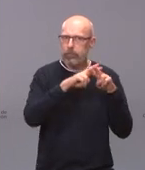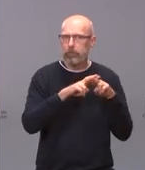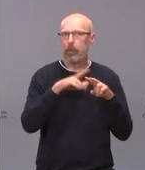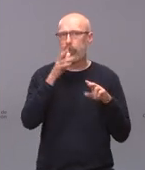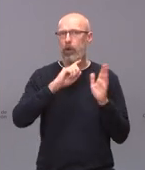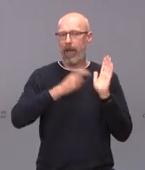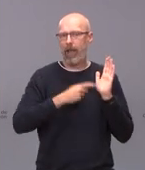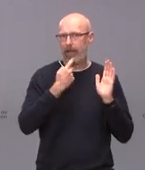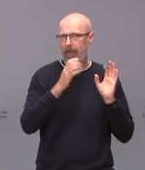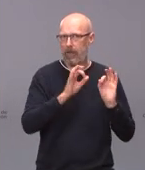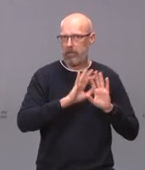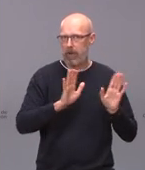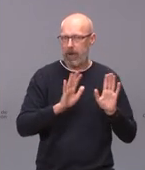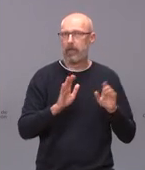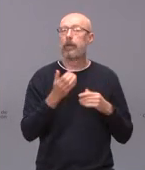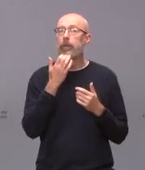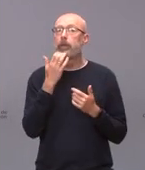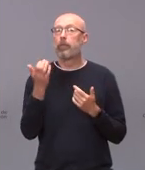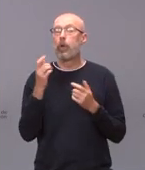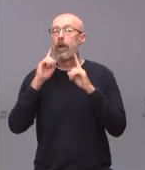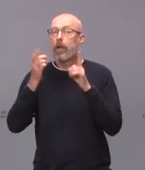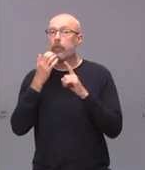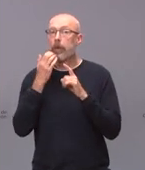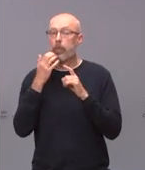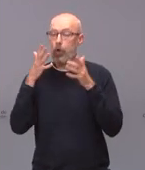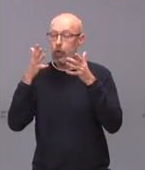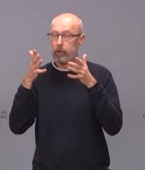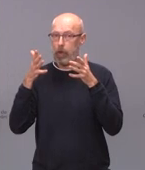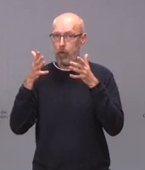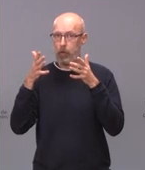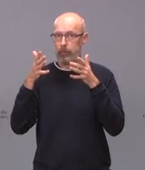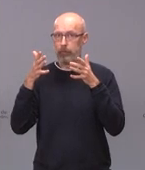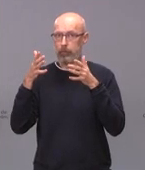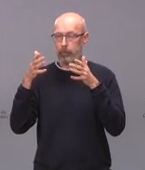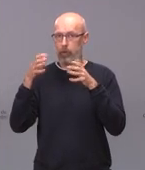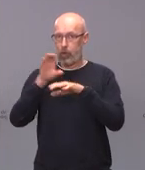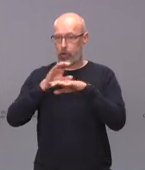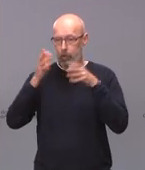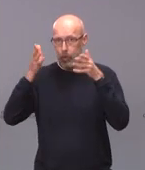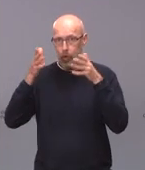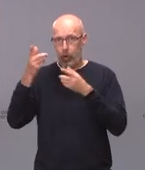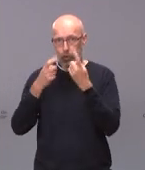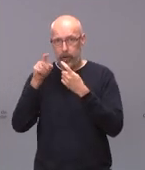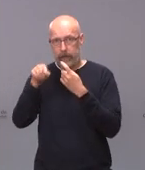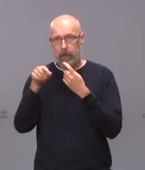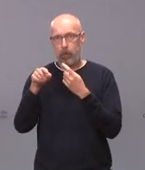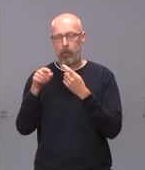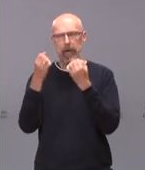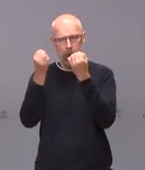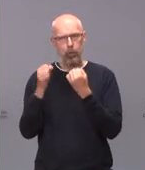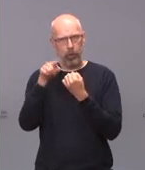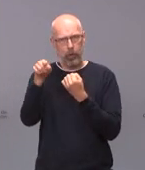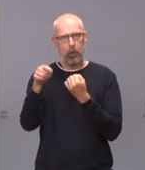que por ejemplo en el caso del consejo consultivo institución además que me merece un especial